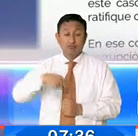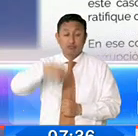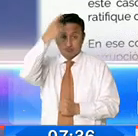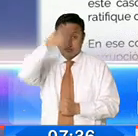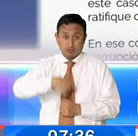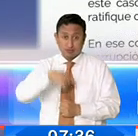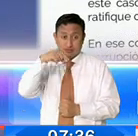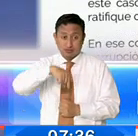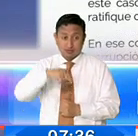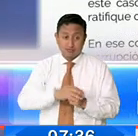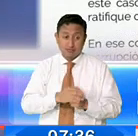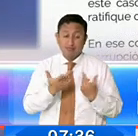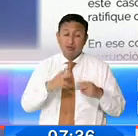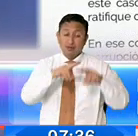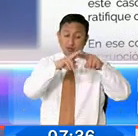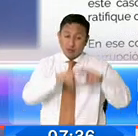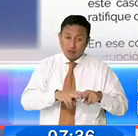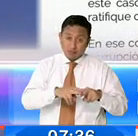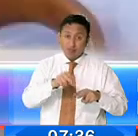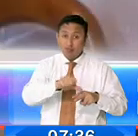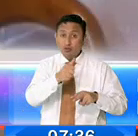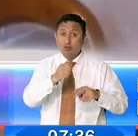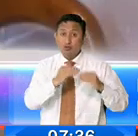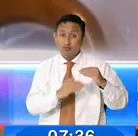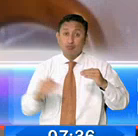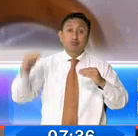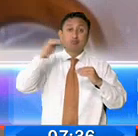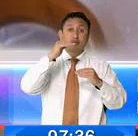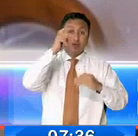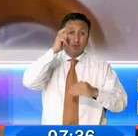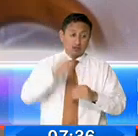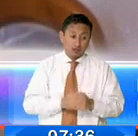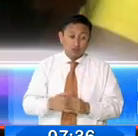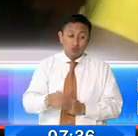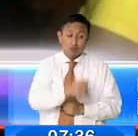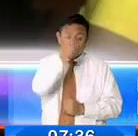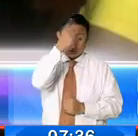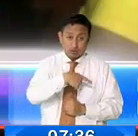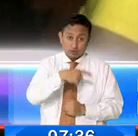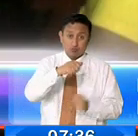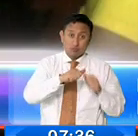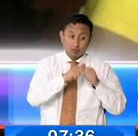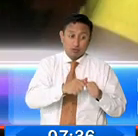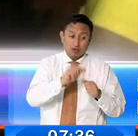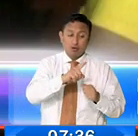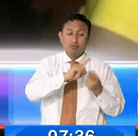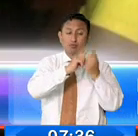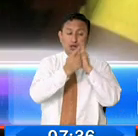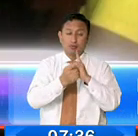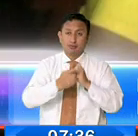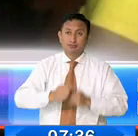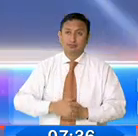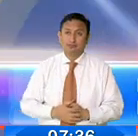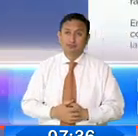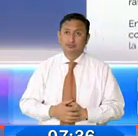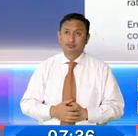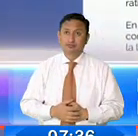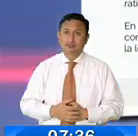podría ser revisado por un fiscal superior que ratifique o revoque la decisión de la fiscal que lleva el caso.